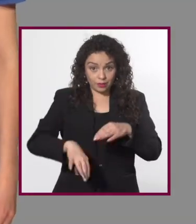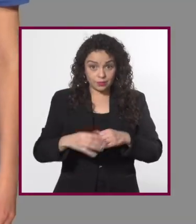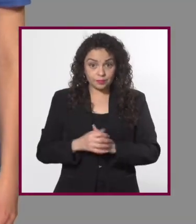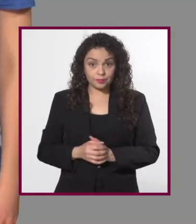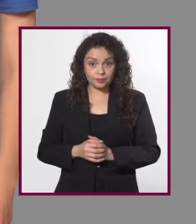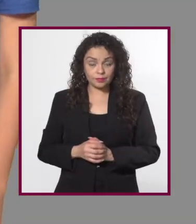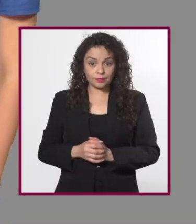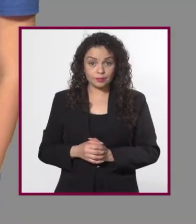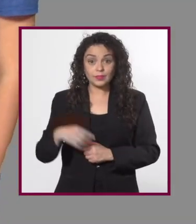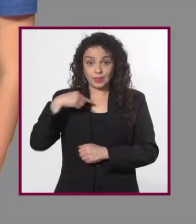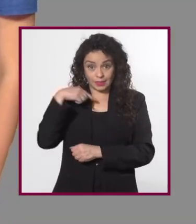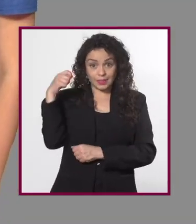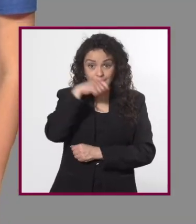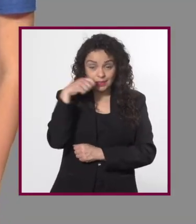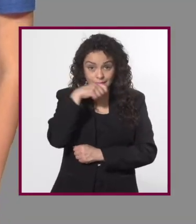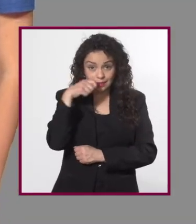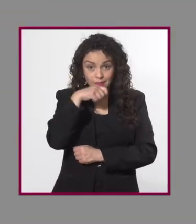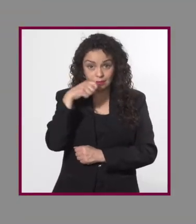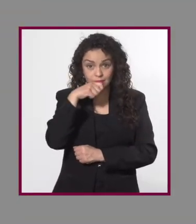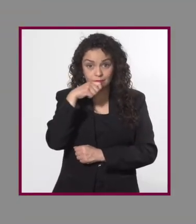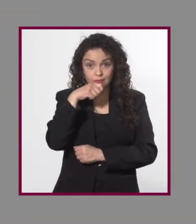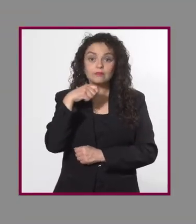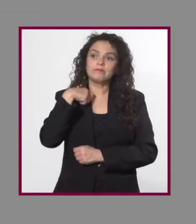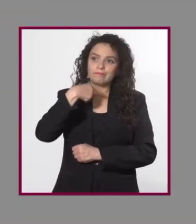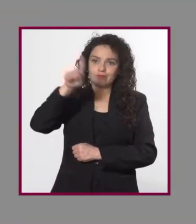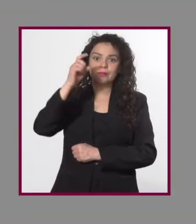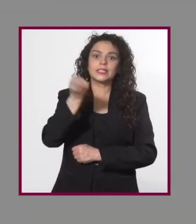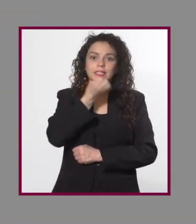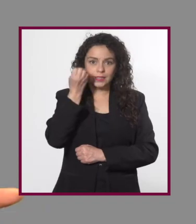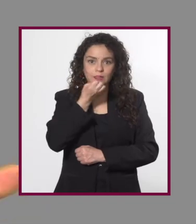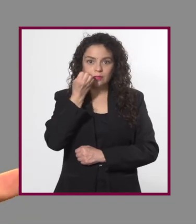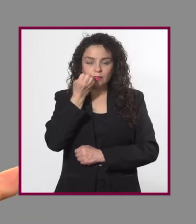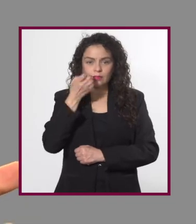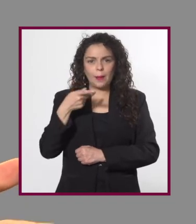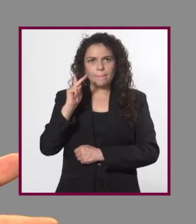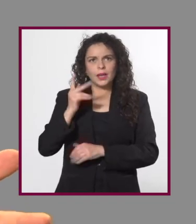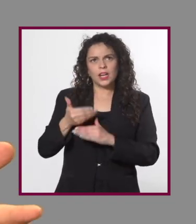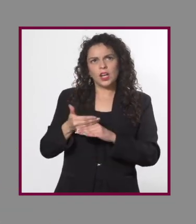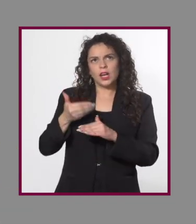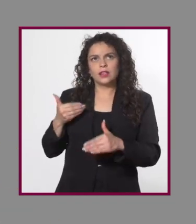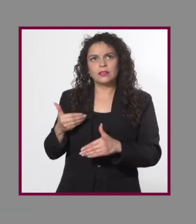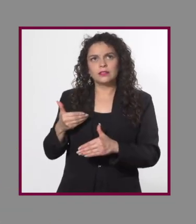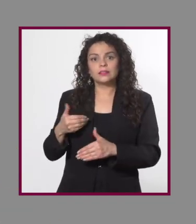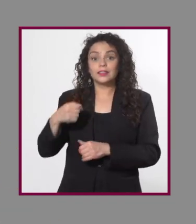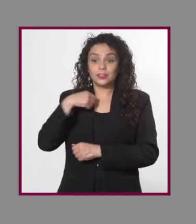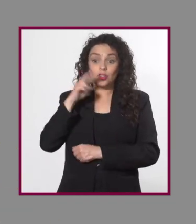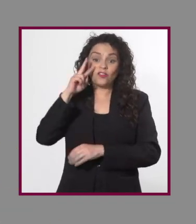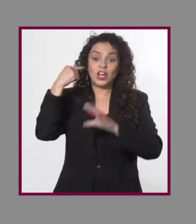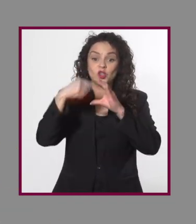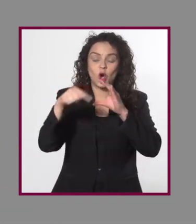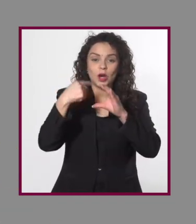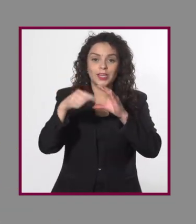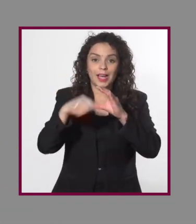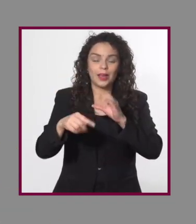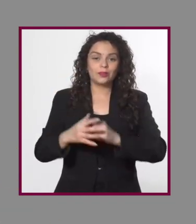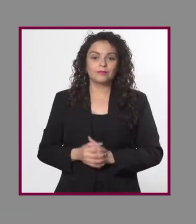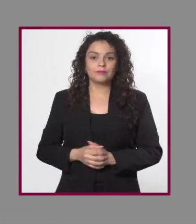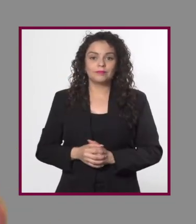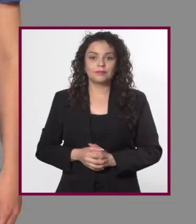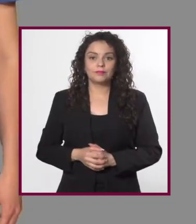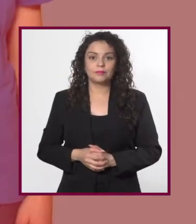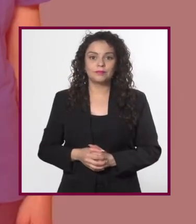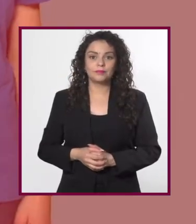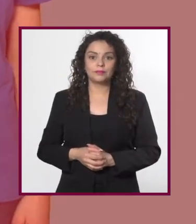Cuando termino y me lavo los dientes, es hora de ir a la escuela. Pero antes reviso mis correos